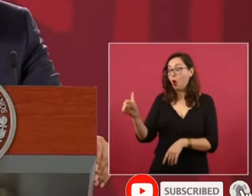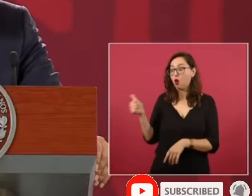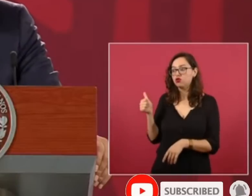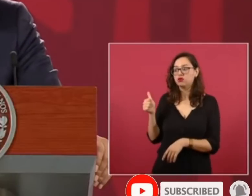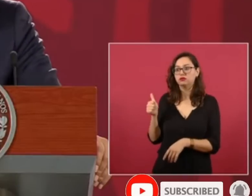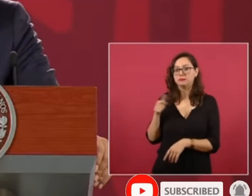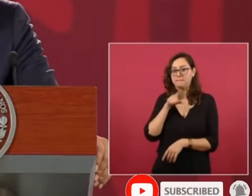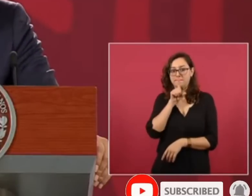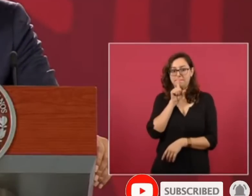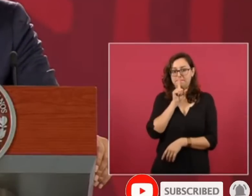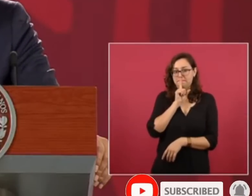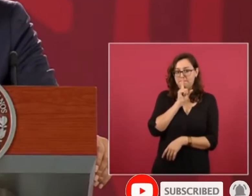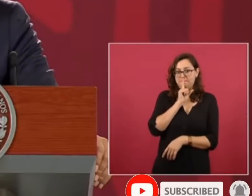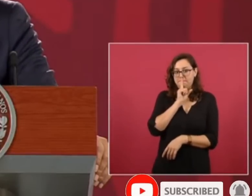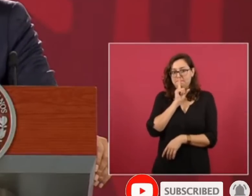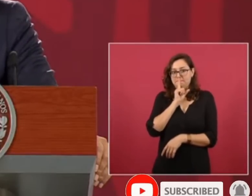convenía